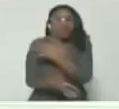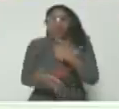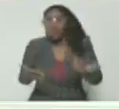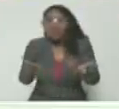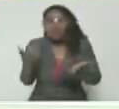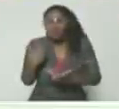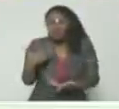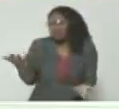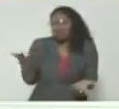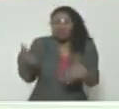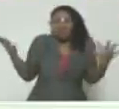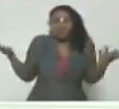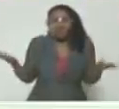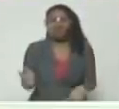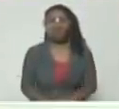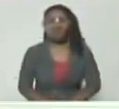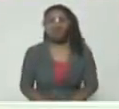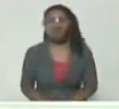Ah,